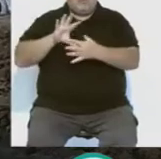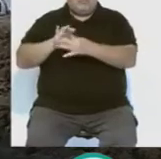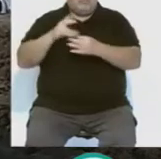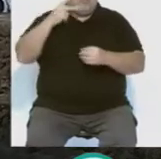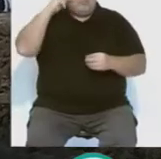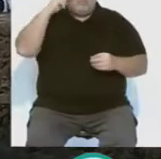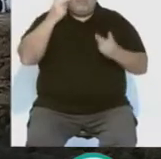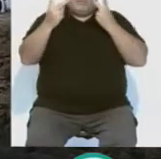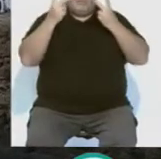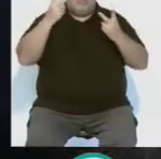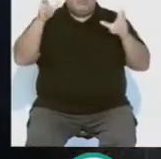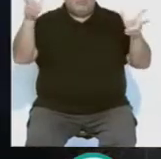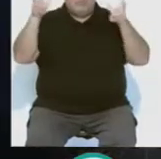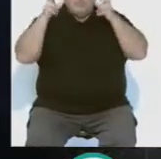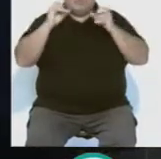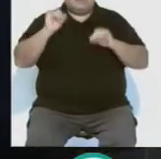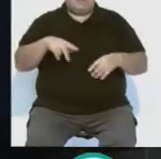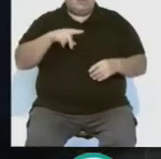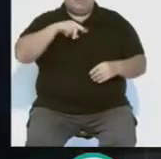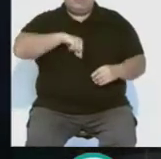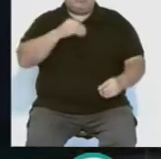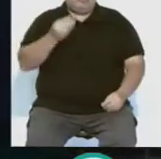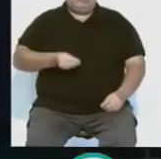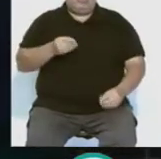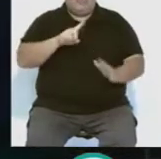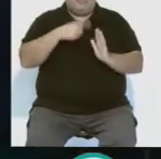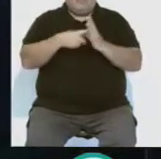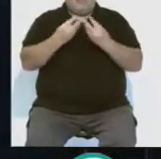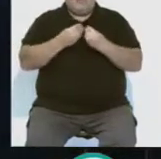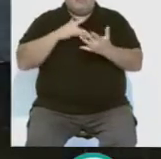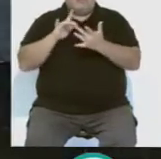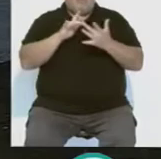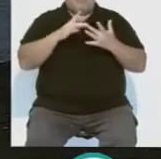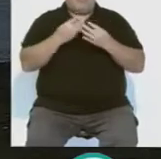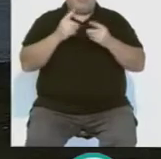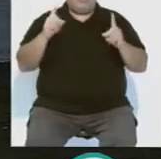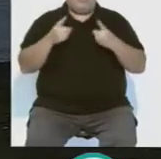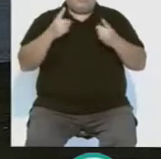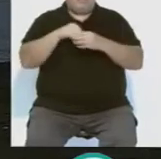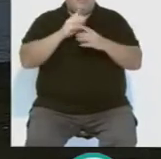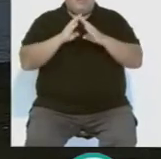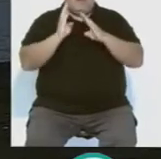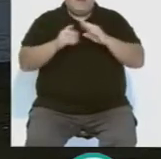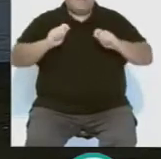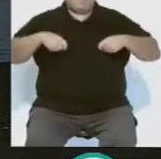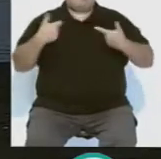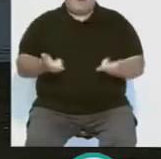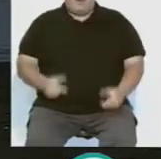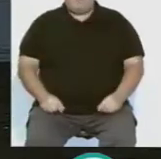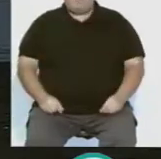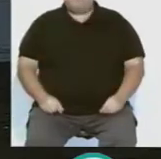experiencia visual y sonora que no deja indiferente a quien gusta de combinar la música en directo en un escenario natural.